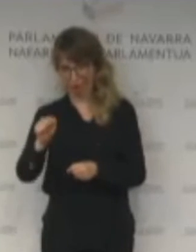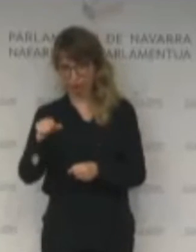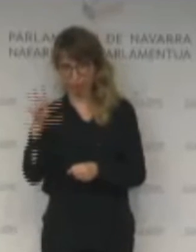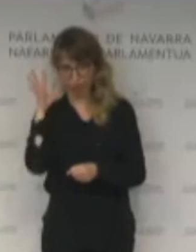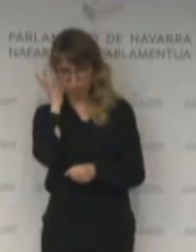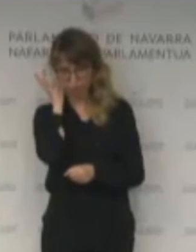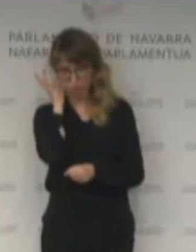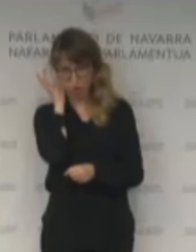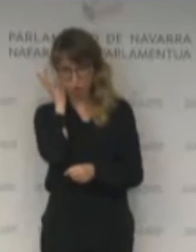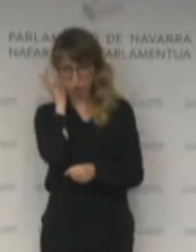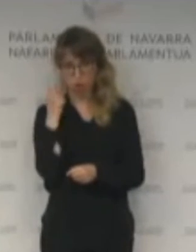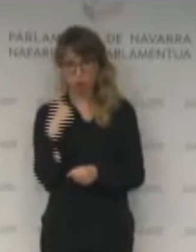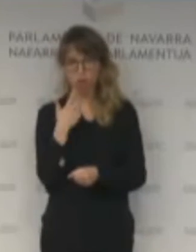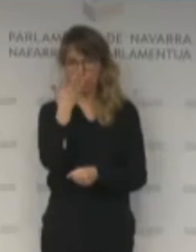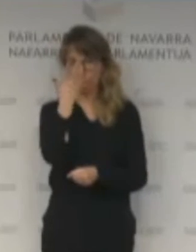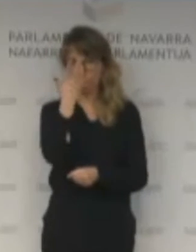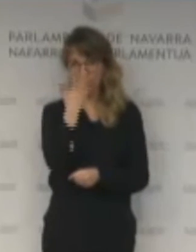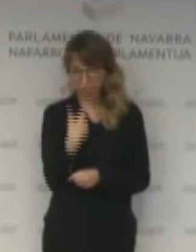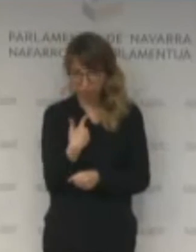prefiero no utilizarlo.